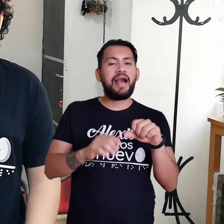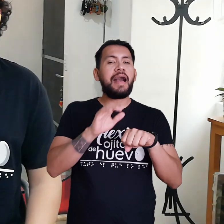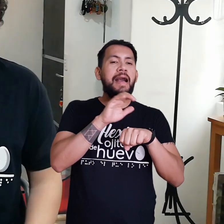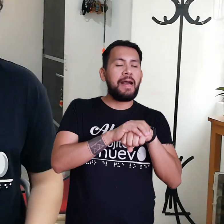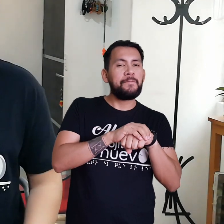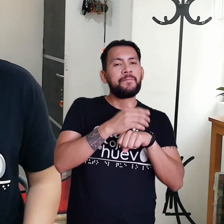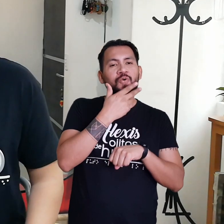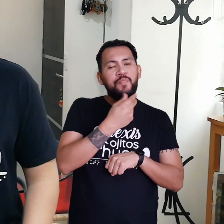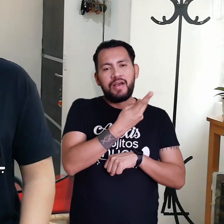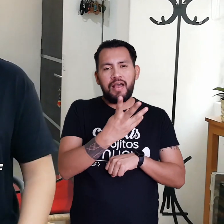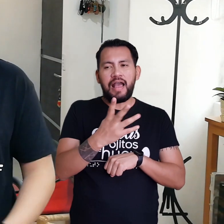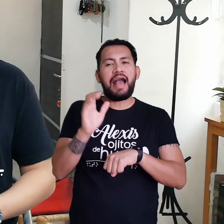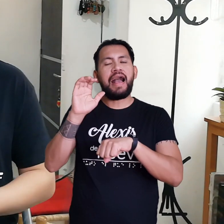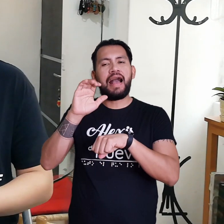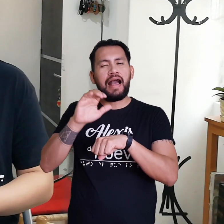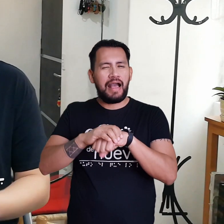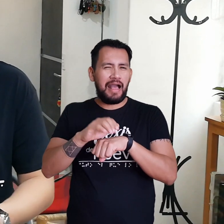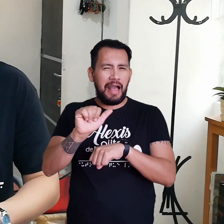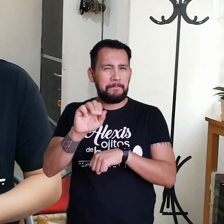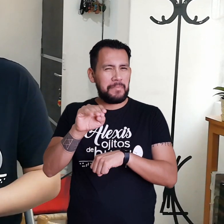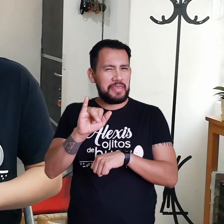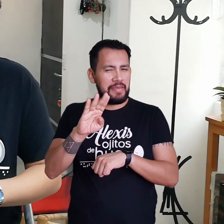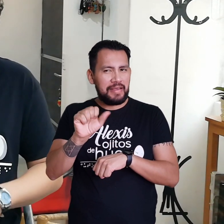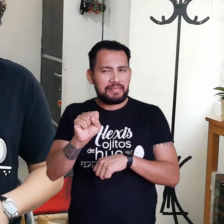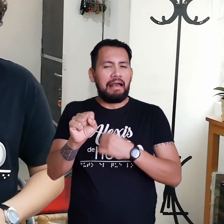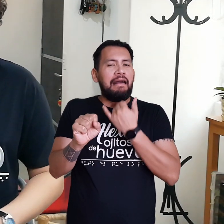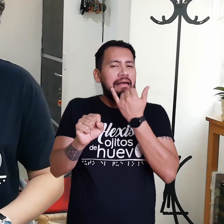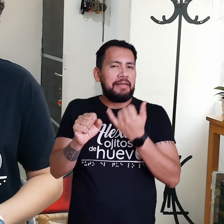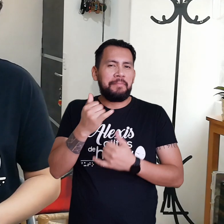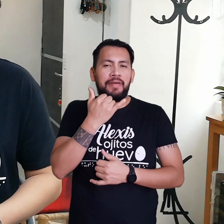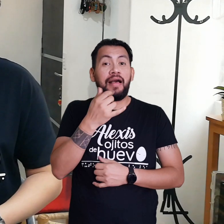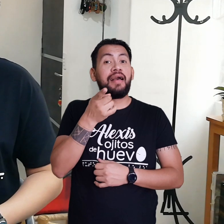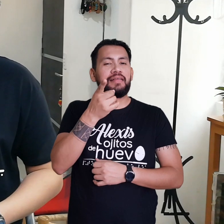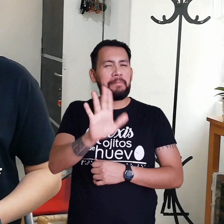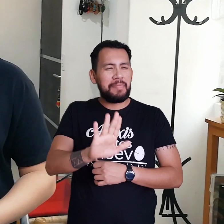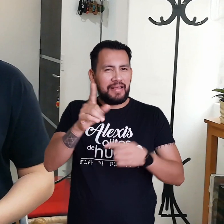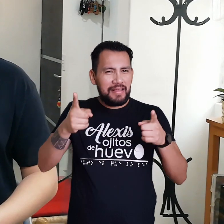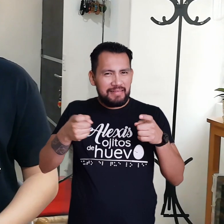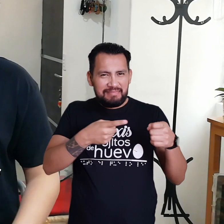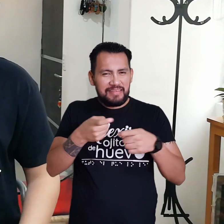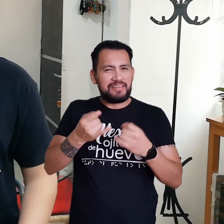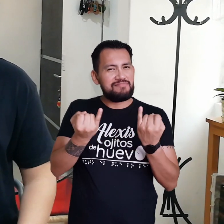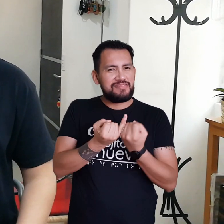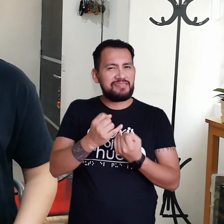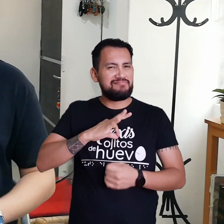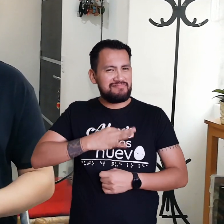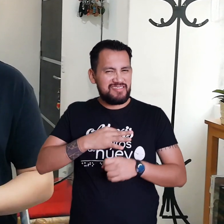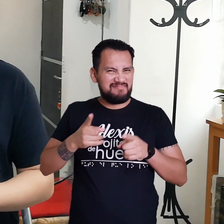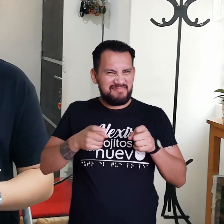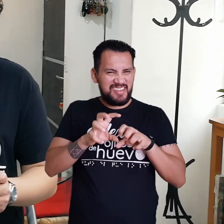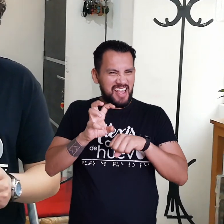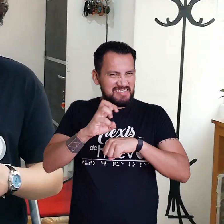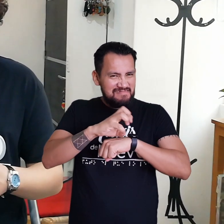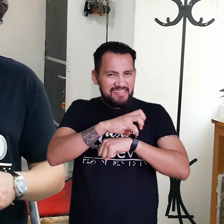amivas Amigos, amivas y parásitos Sanguijuelas, arrapastrosas Hijos e hijas de su chingada madre en